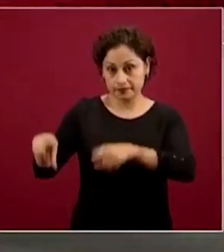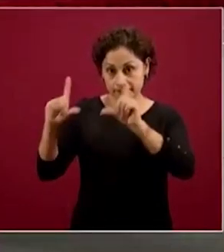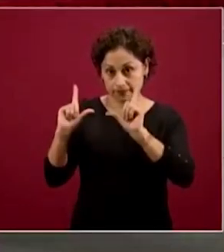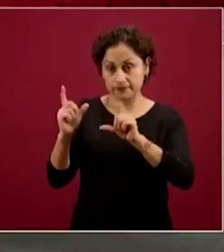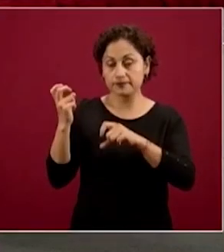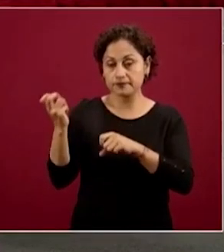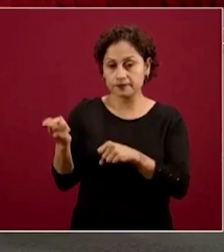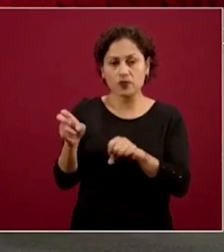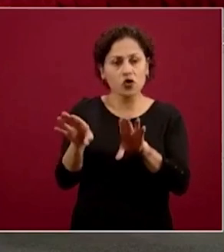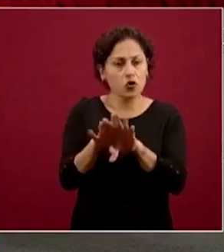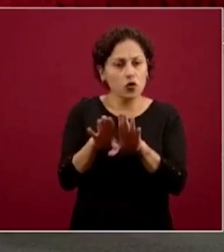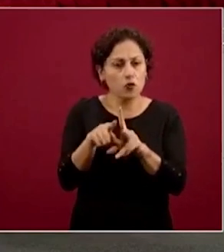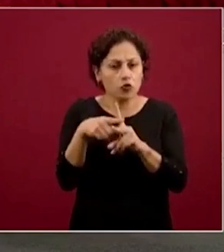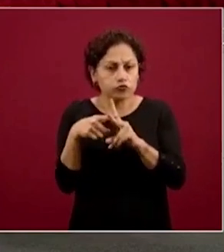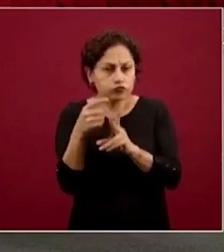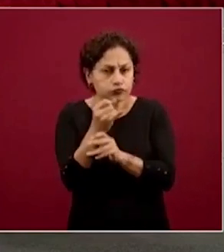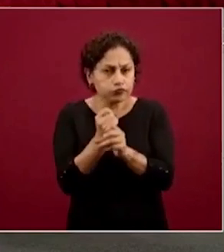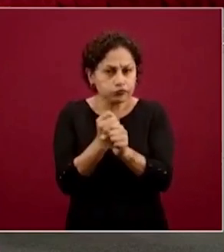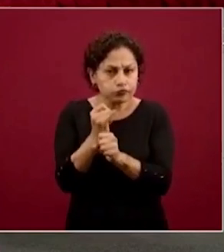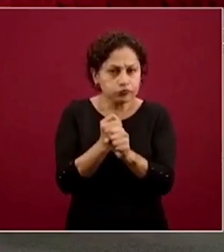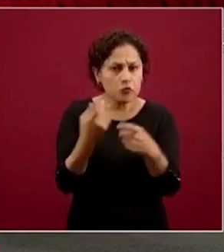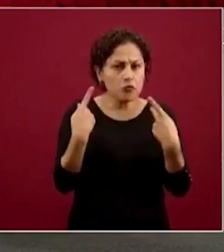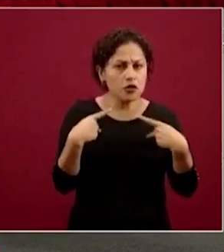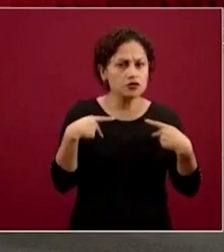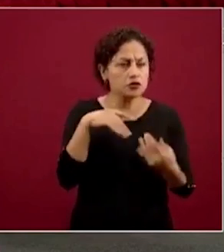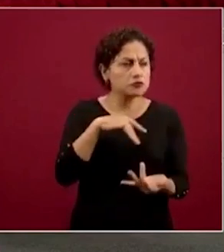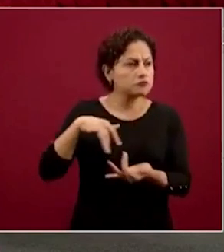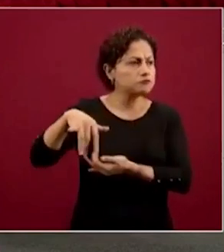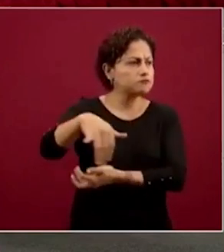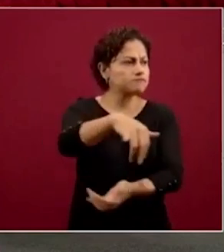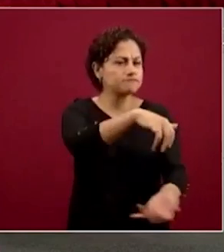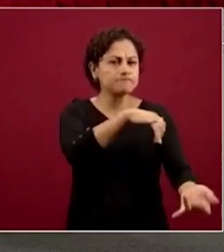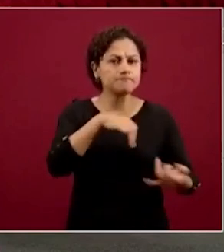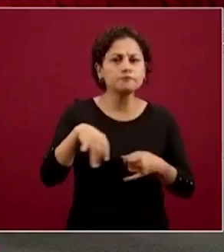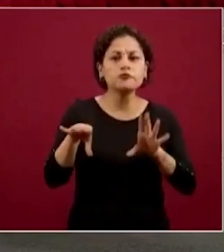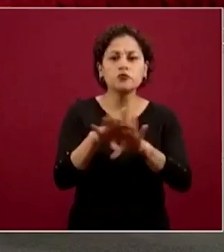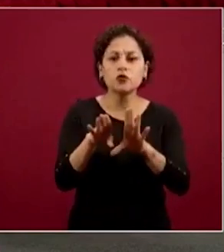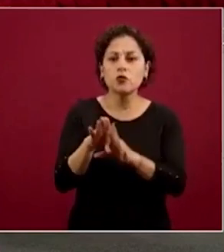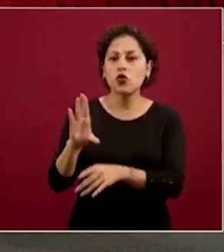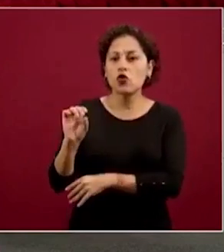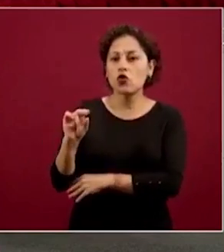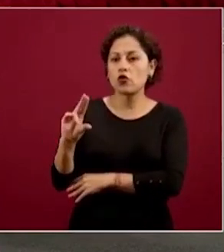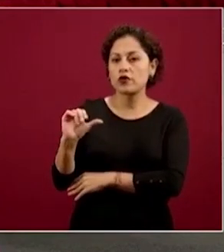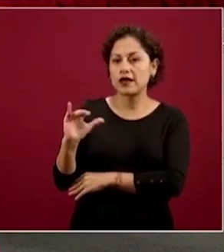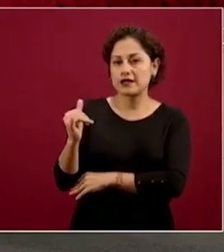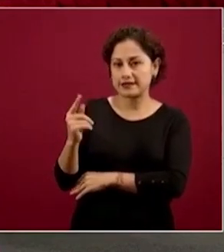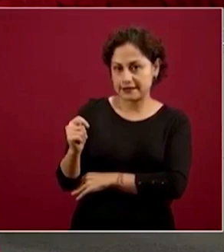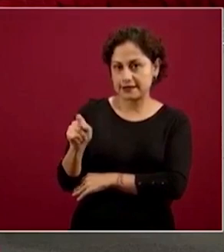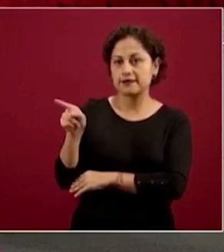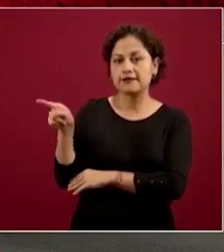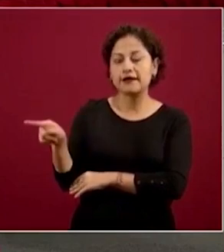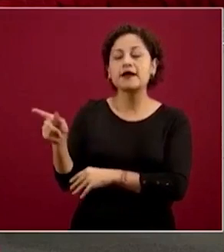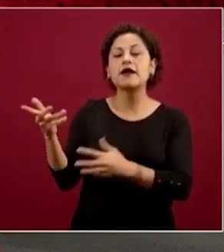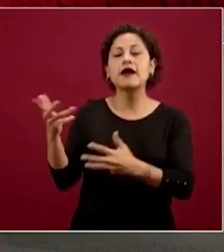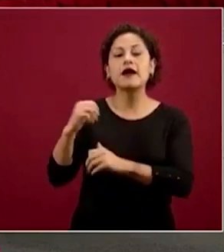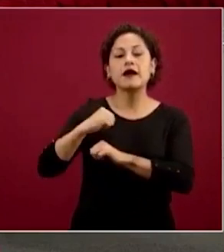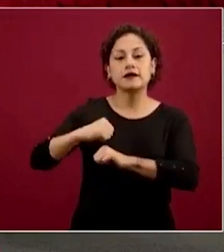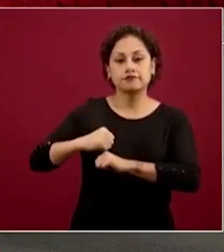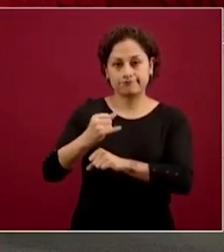lo estima el Conacyt, como lo comentó el doctor López-Gatell, con datos de